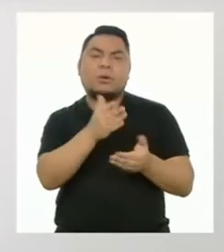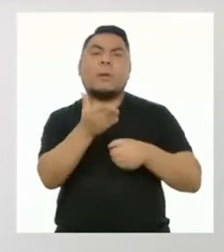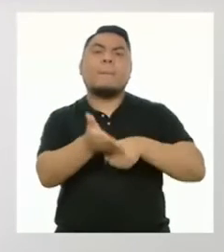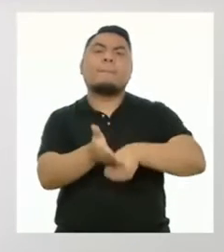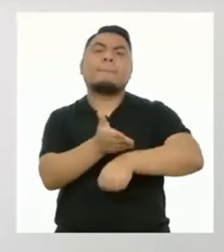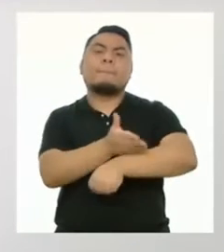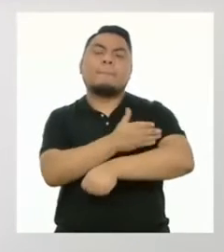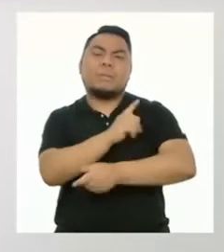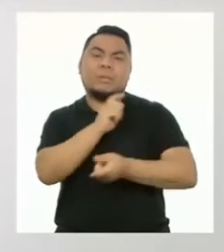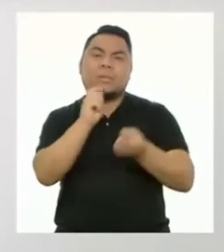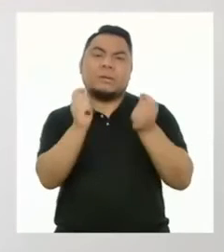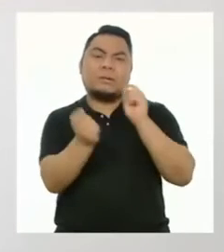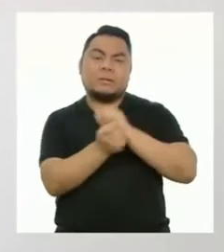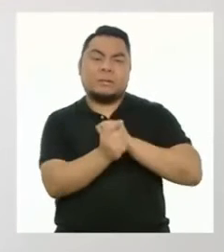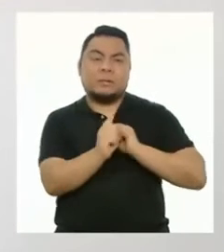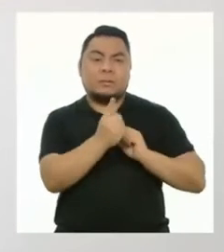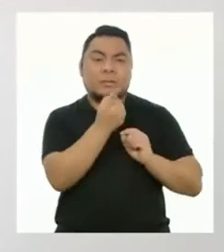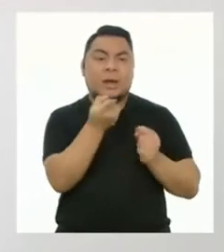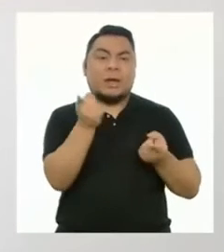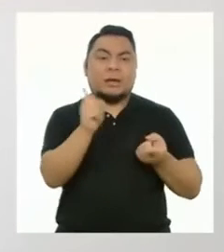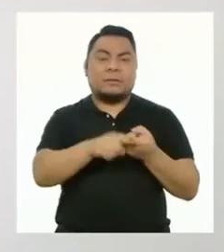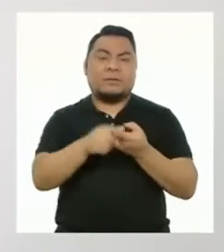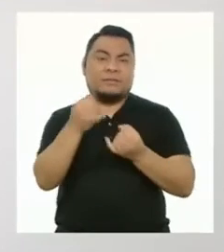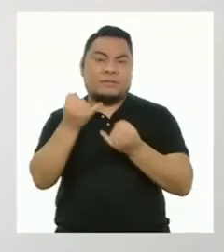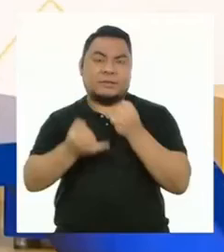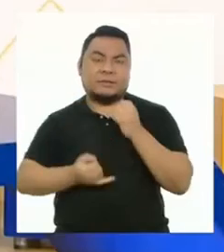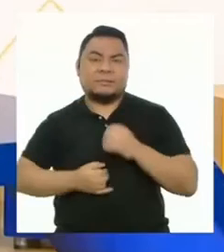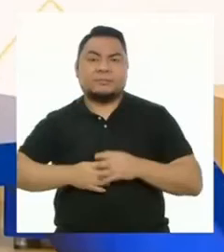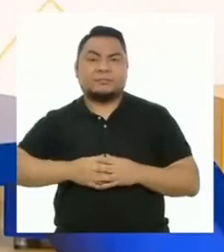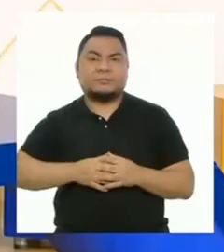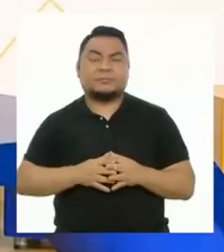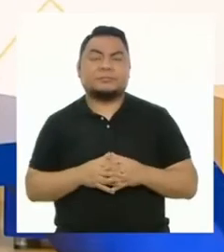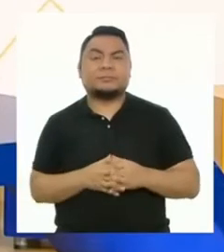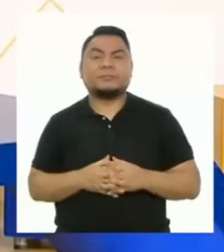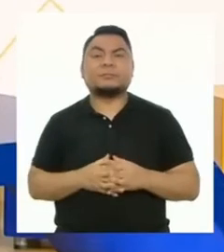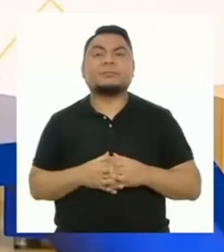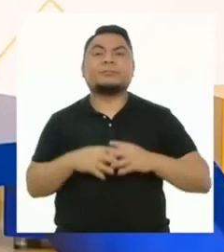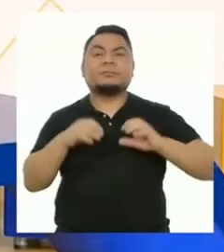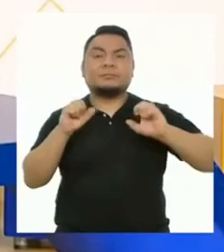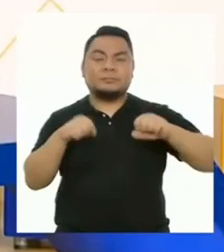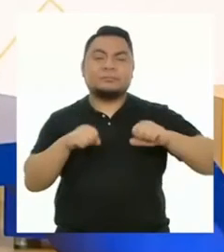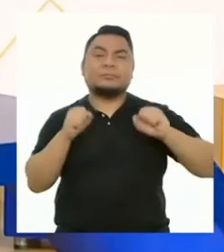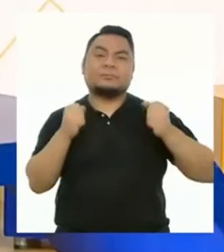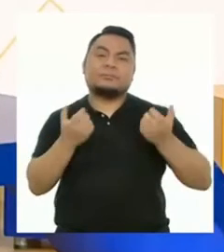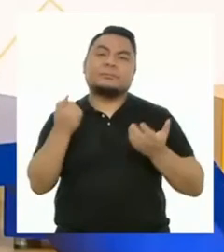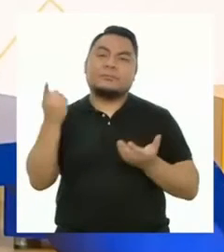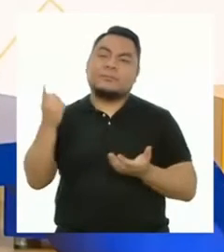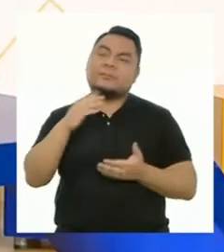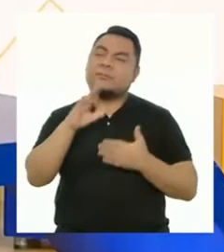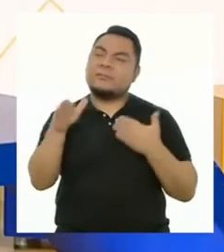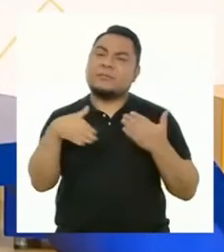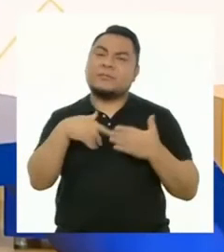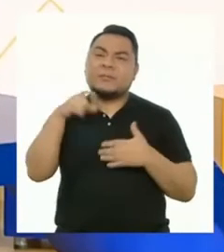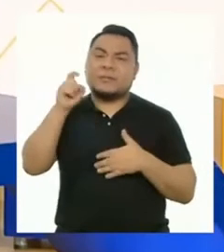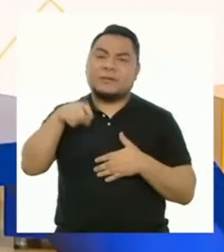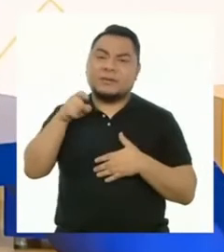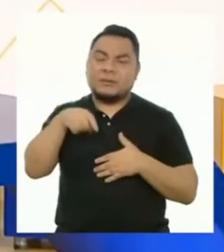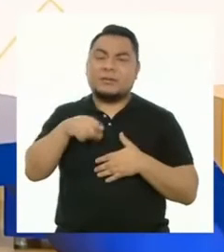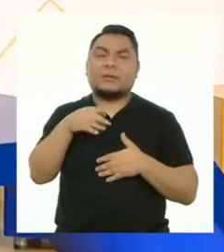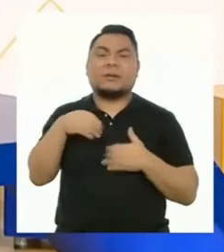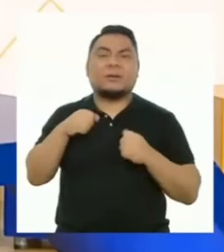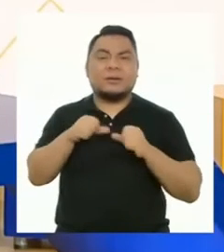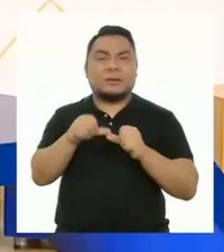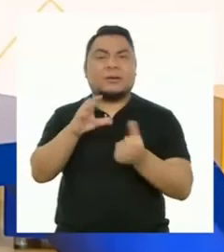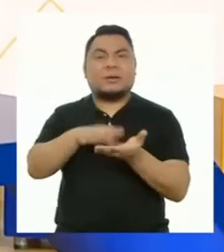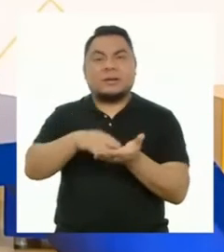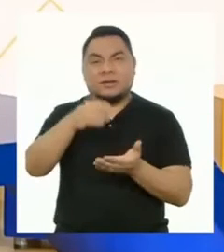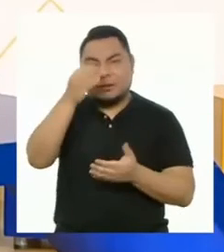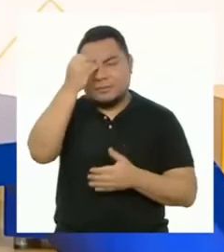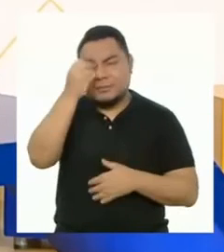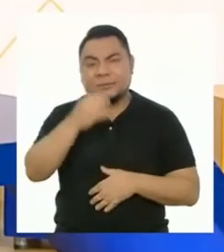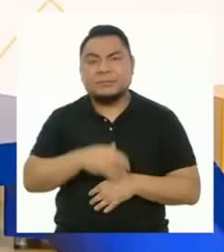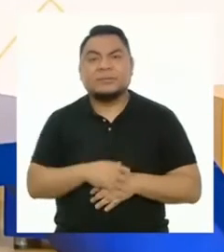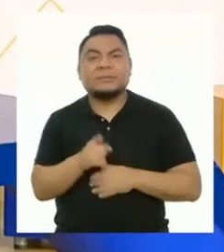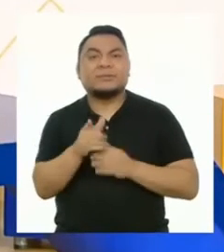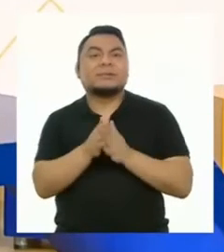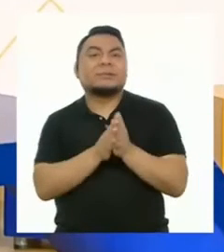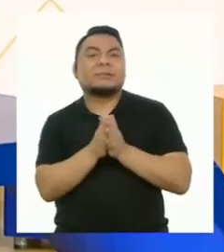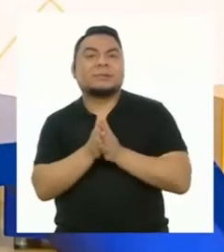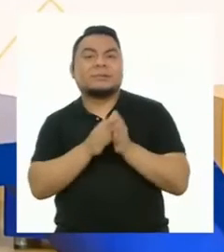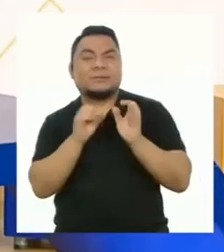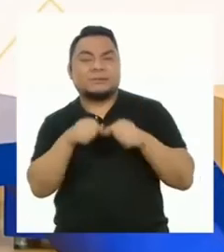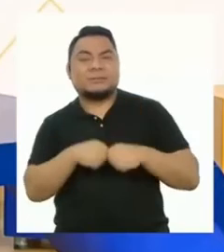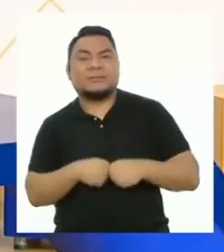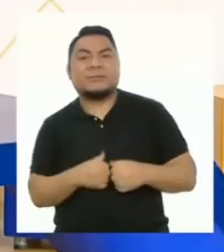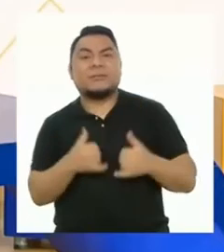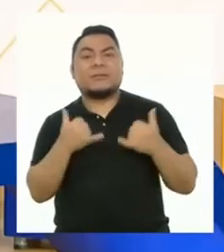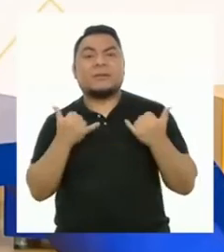tu progreso desde la primera versión hasta la final. Definitivamente Luz tiene todo lo que se necesita para seguir aprendiendo. ¡Ganas!